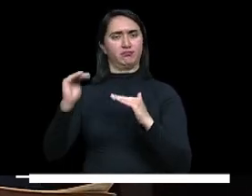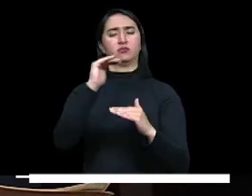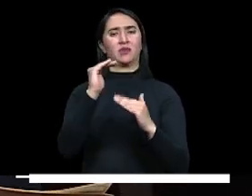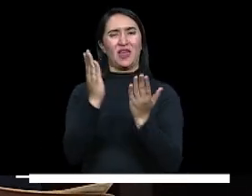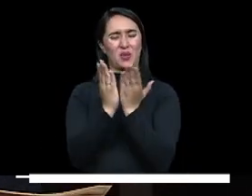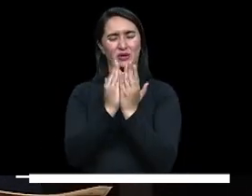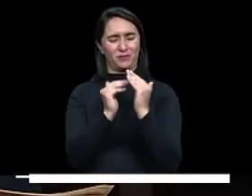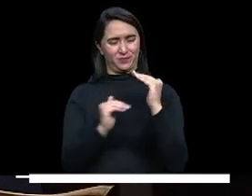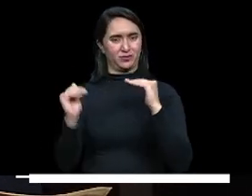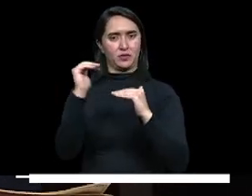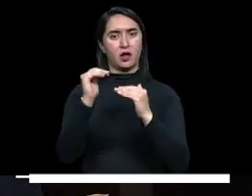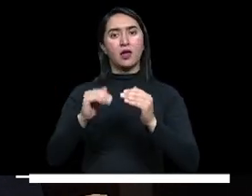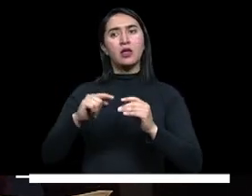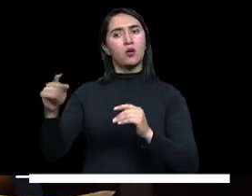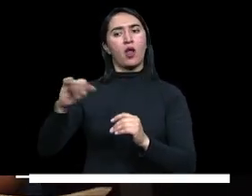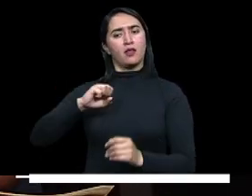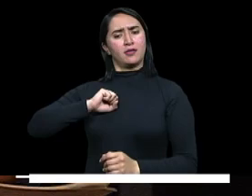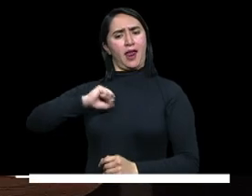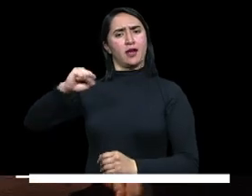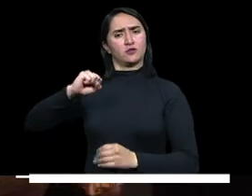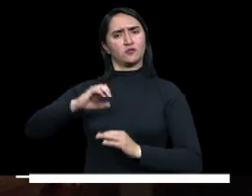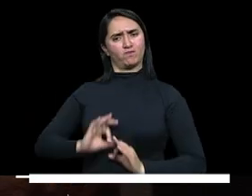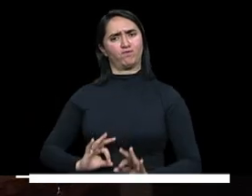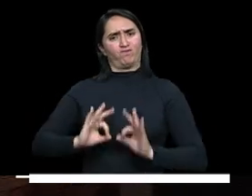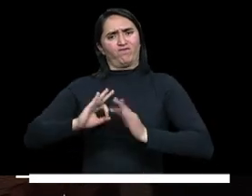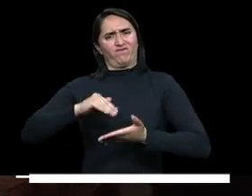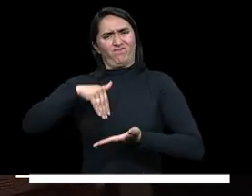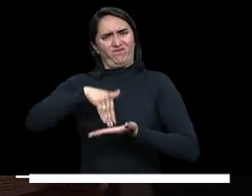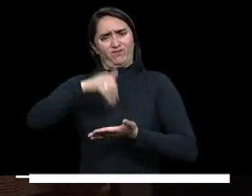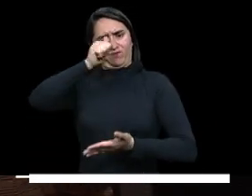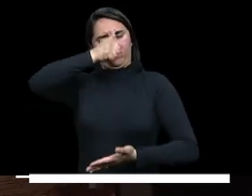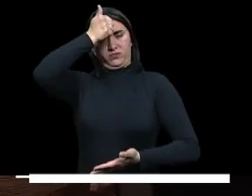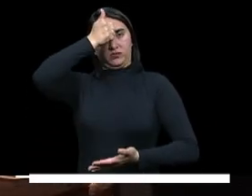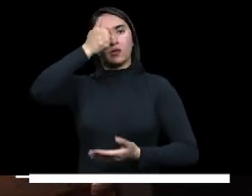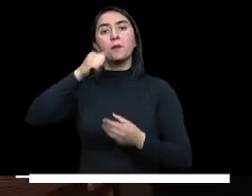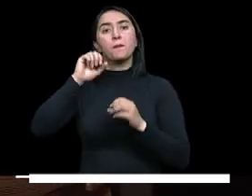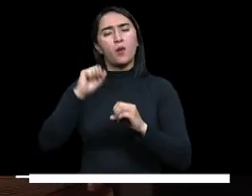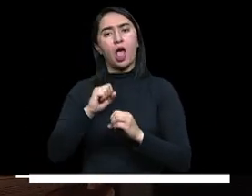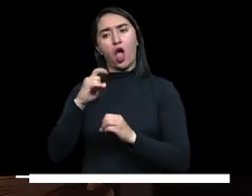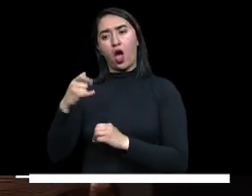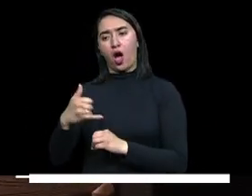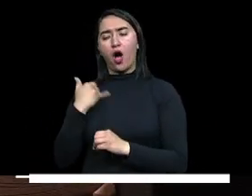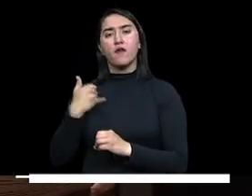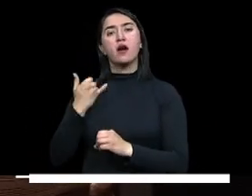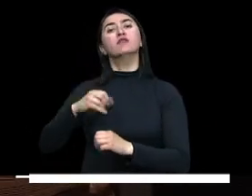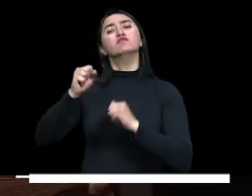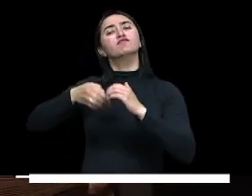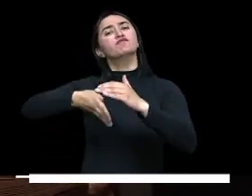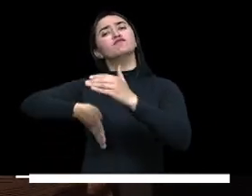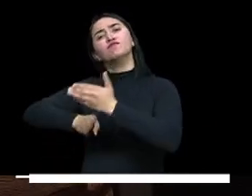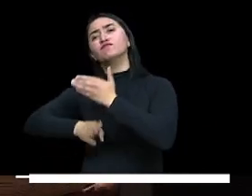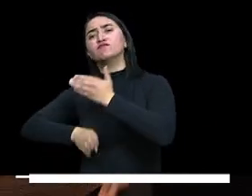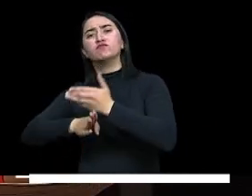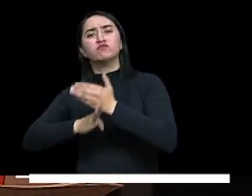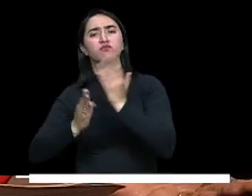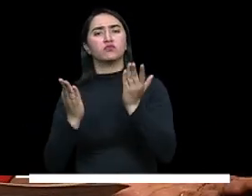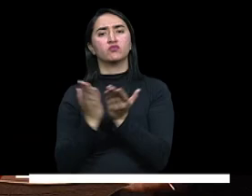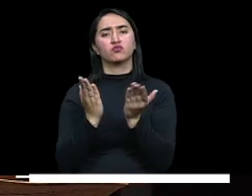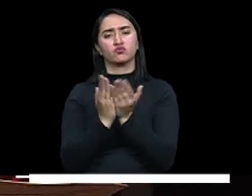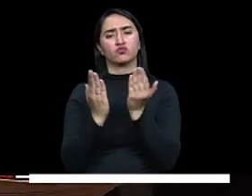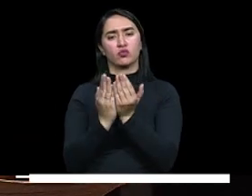como un derecho fundamental y bueno de este modo poder garantizar que todos los jóvenes del país puedan continuar con sus estudios